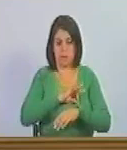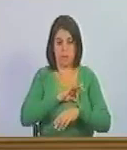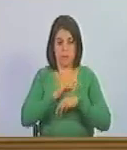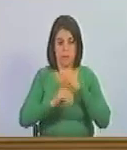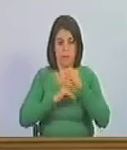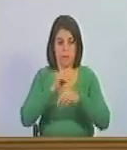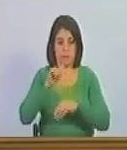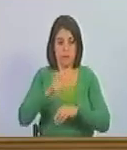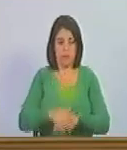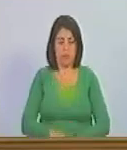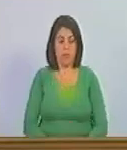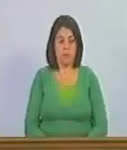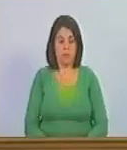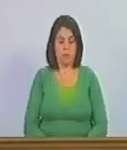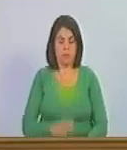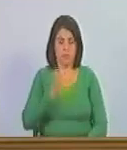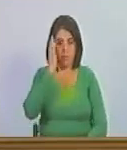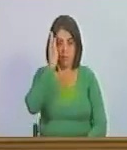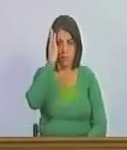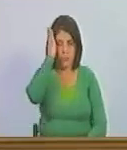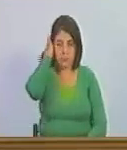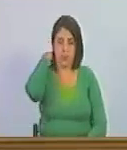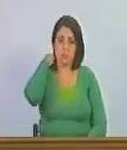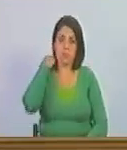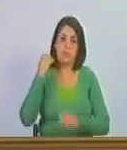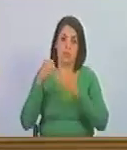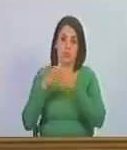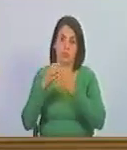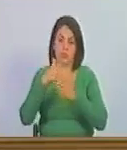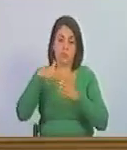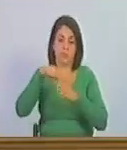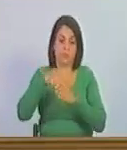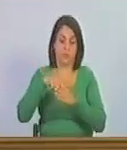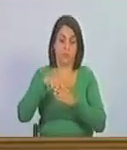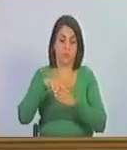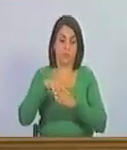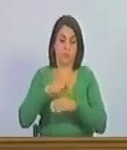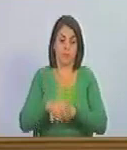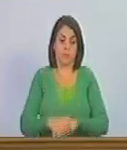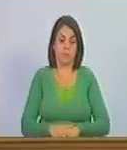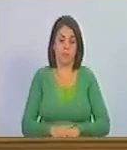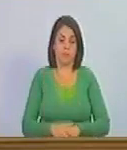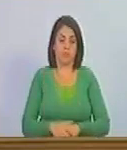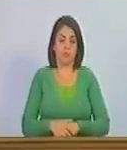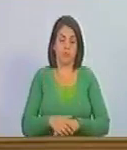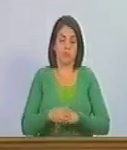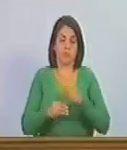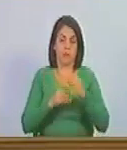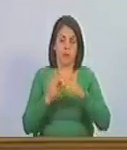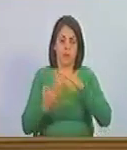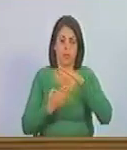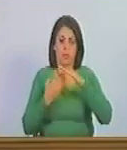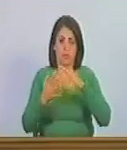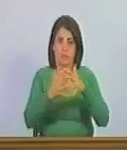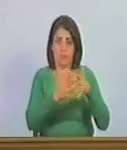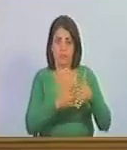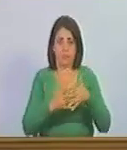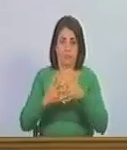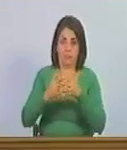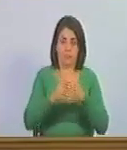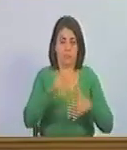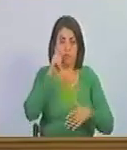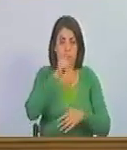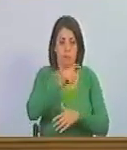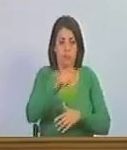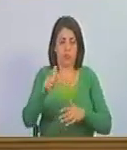ser una colonia, una sucursal, un asiento de las marcas norteamericanas a un